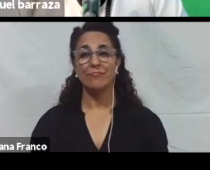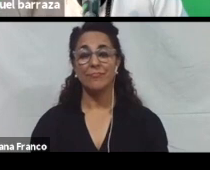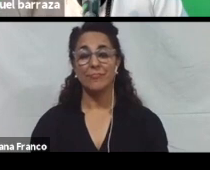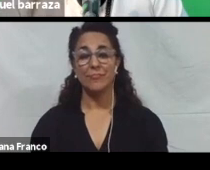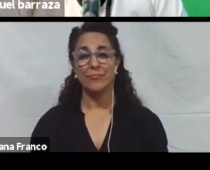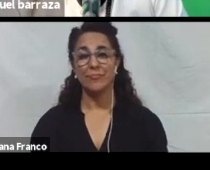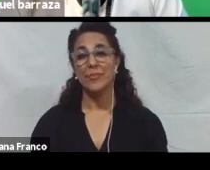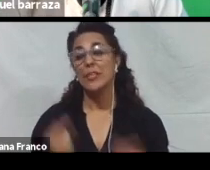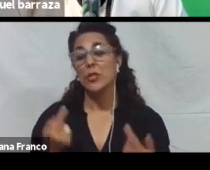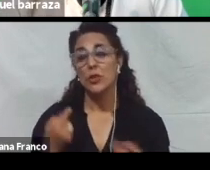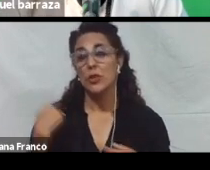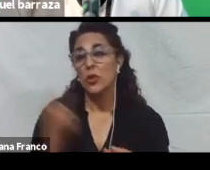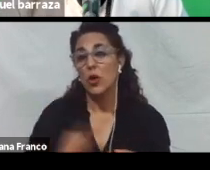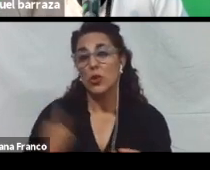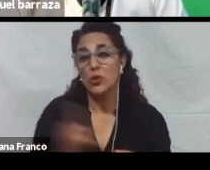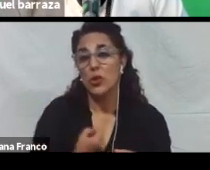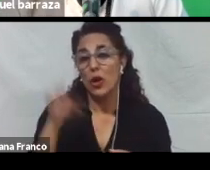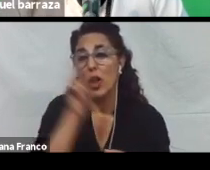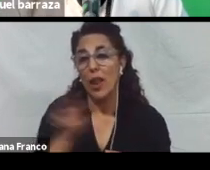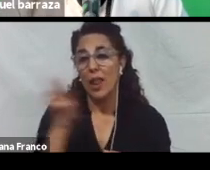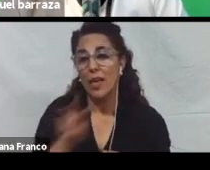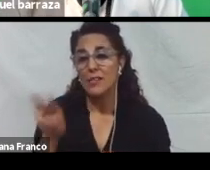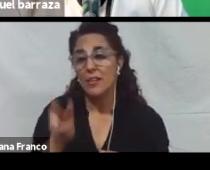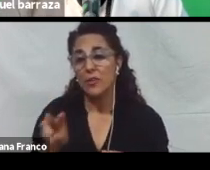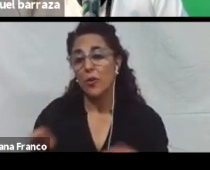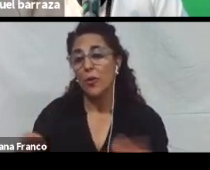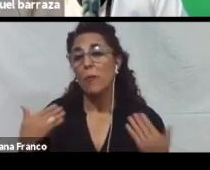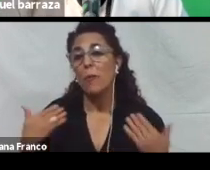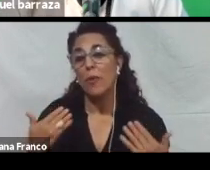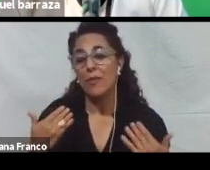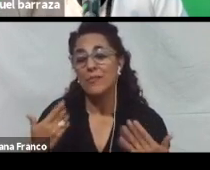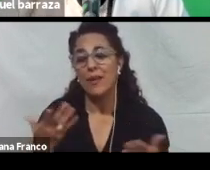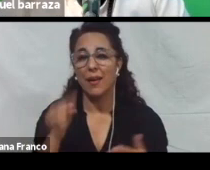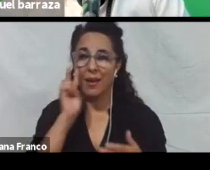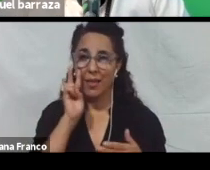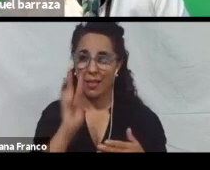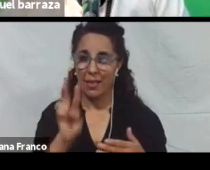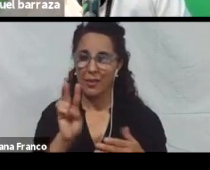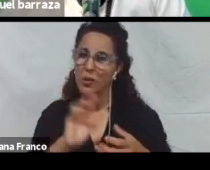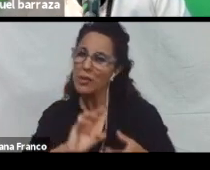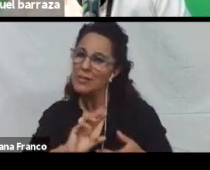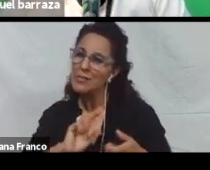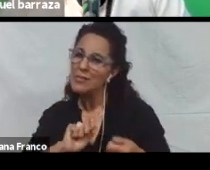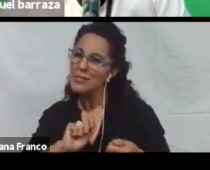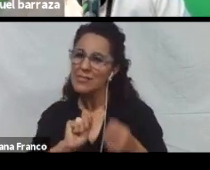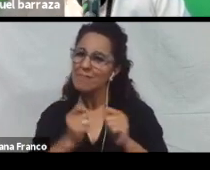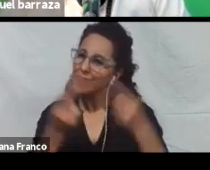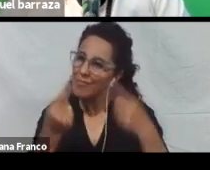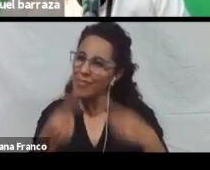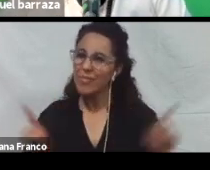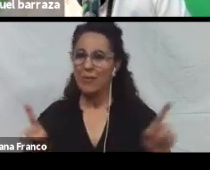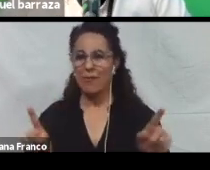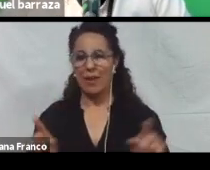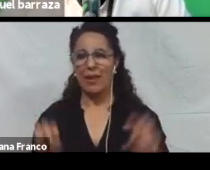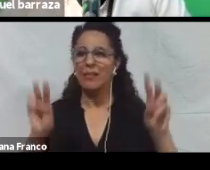Solamente por lo que estamos leyendo. Puede ser el texto totalmente. O el sentido. Totalmente diferente. De lo